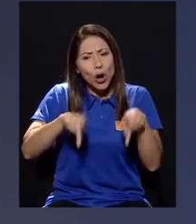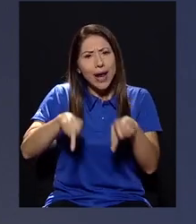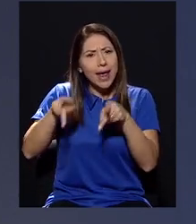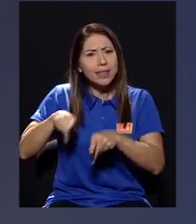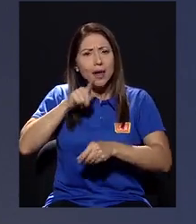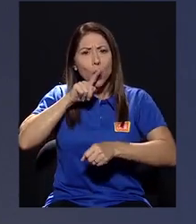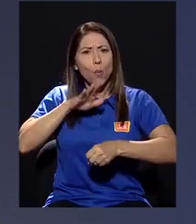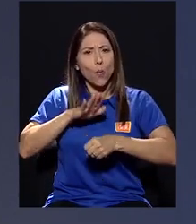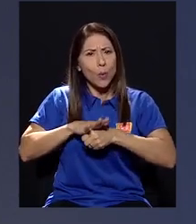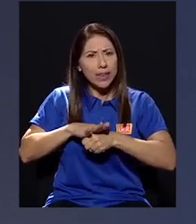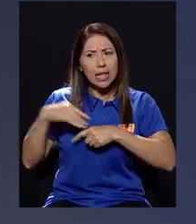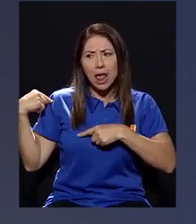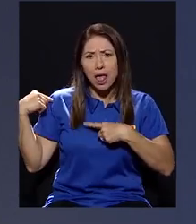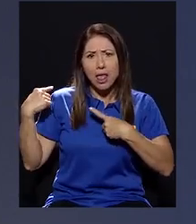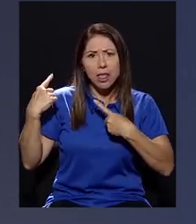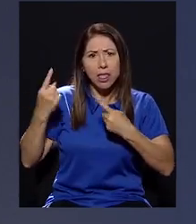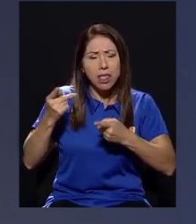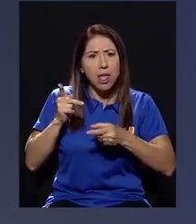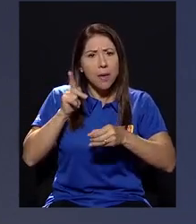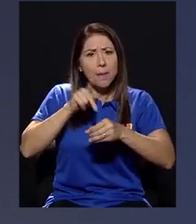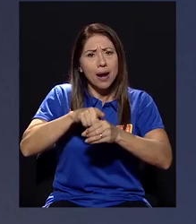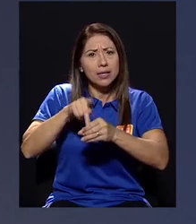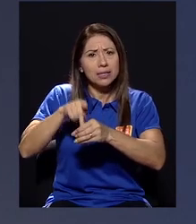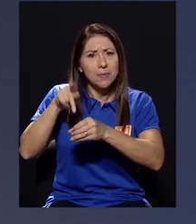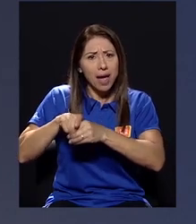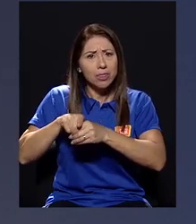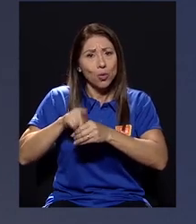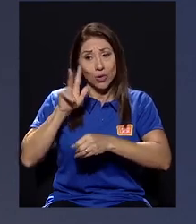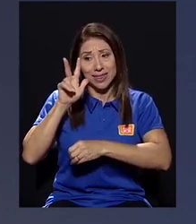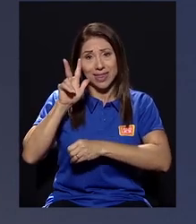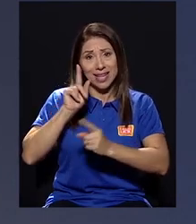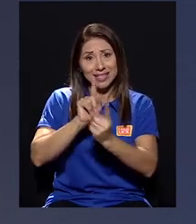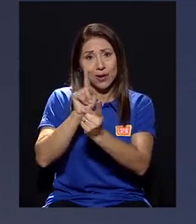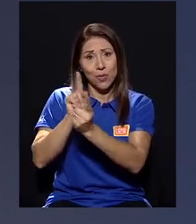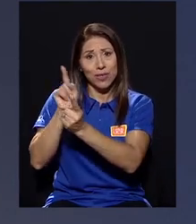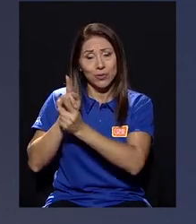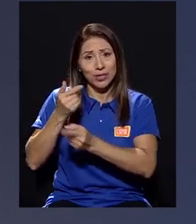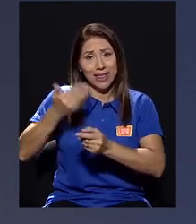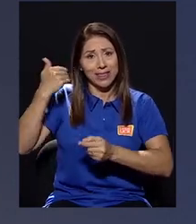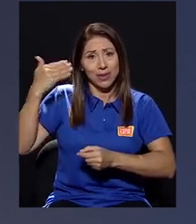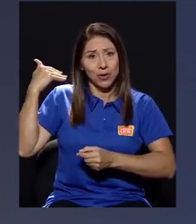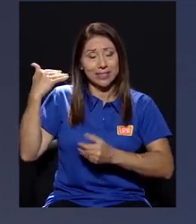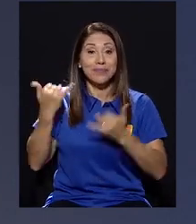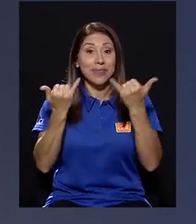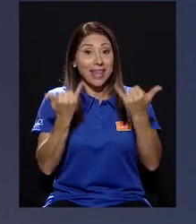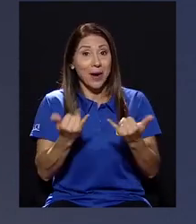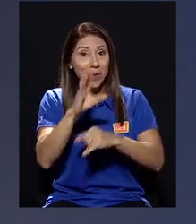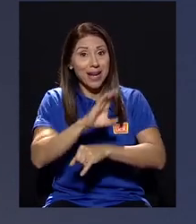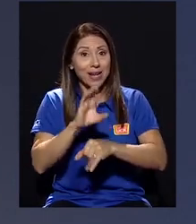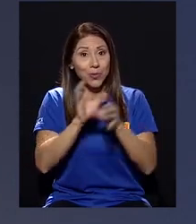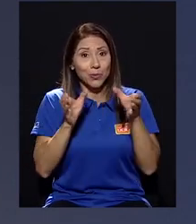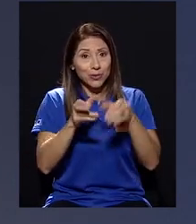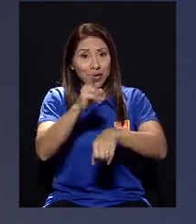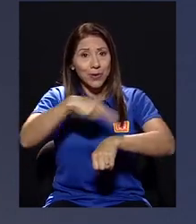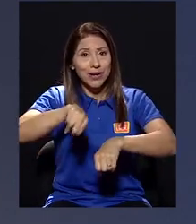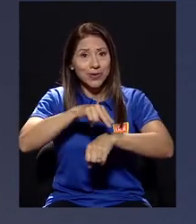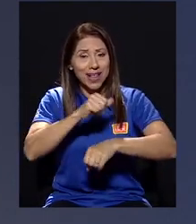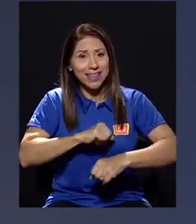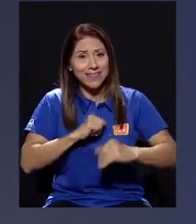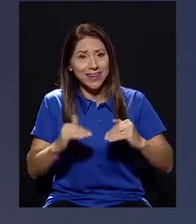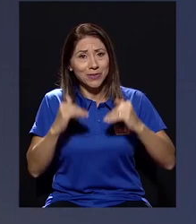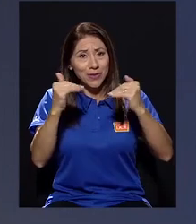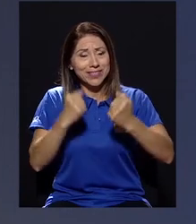cómo gente comprometida ha venido participando sistemáticamente en estos tres encuentros anteriores. Y ahora que el Consejo Nacional de Rectores lo